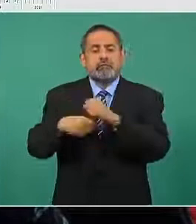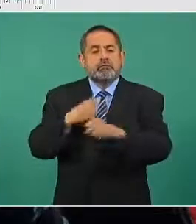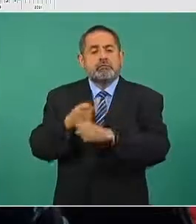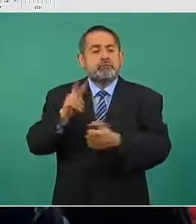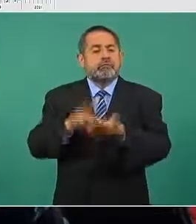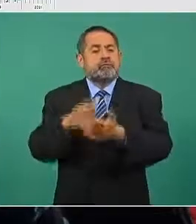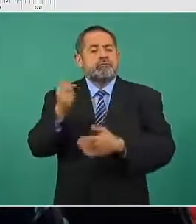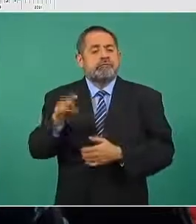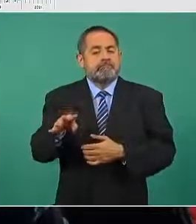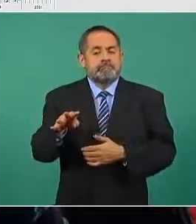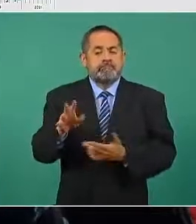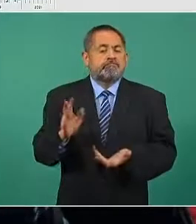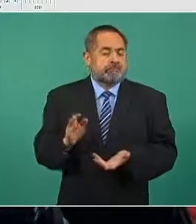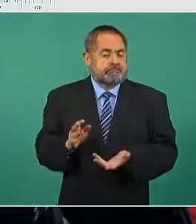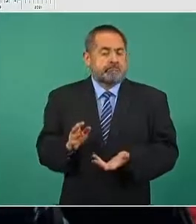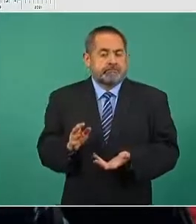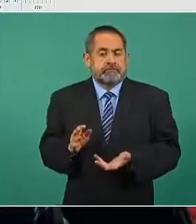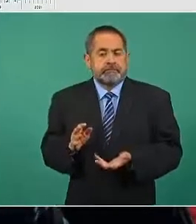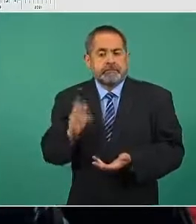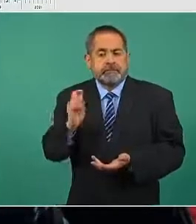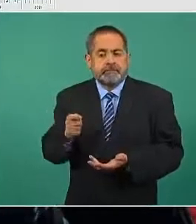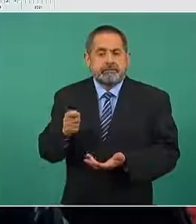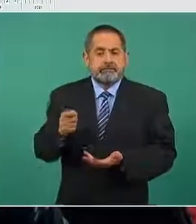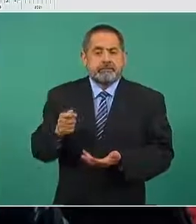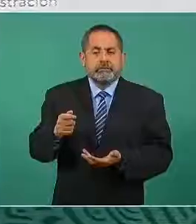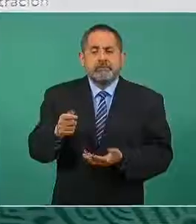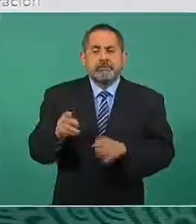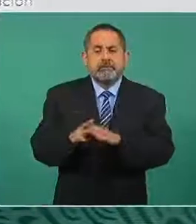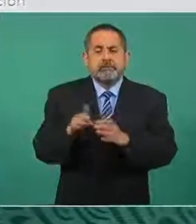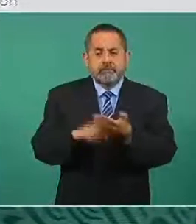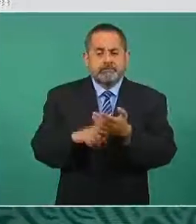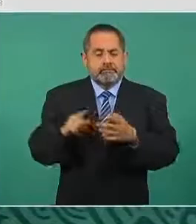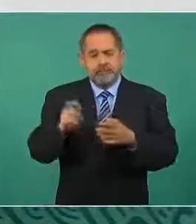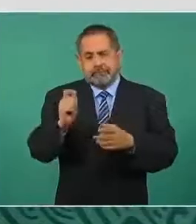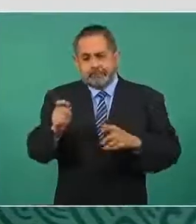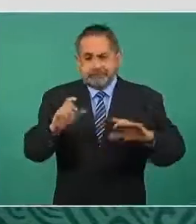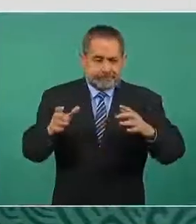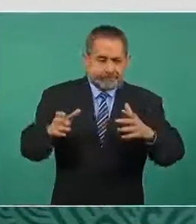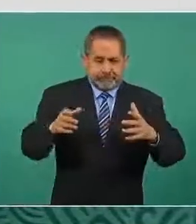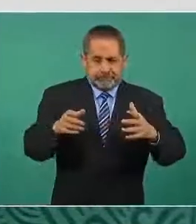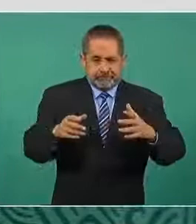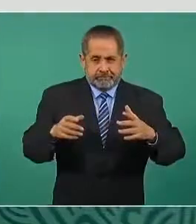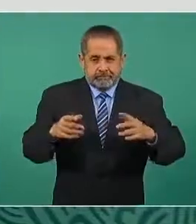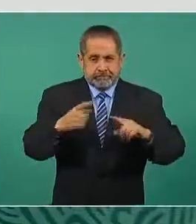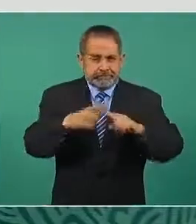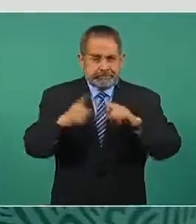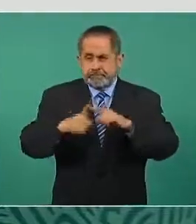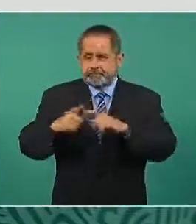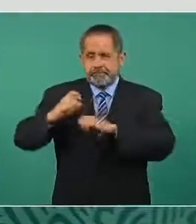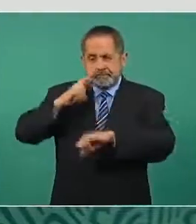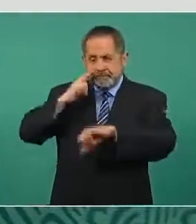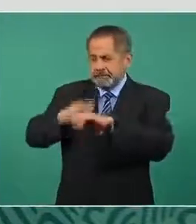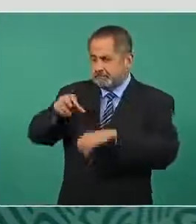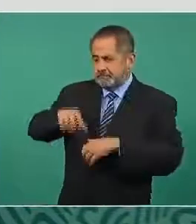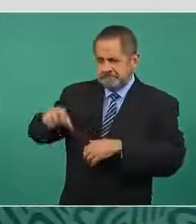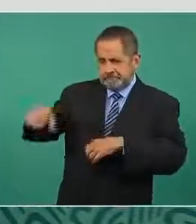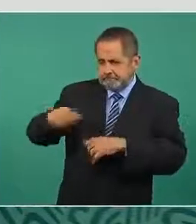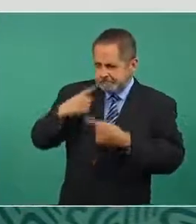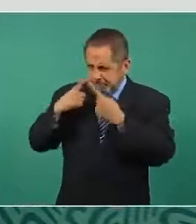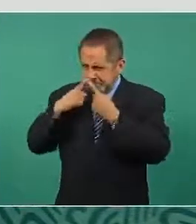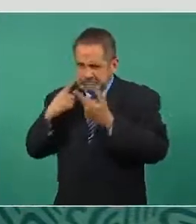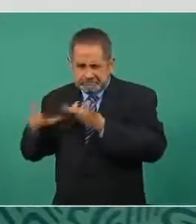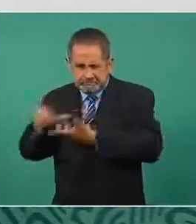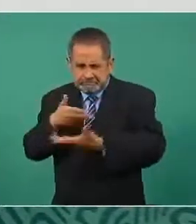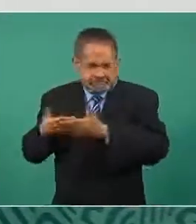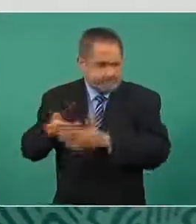diecinueve esto es que la coordinación entre los diferentes órganos de gobierno ha permitido